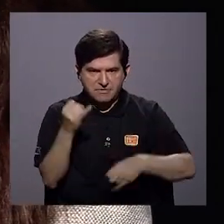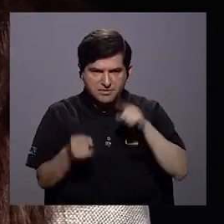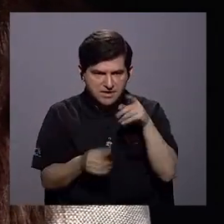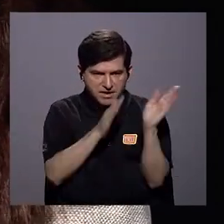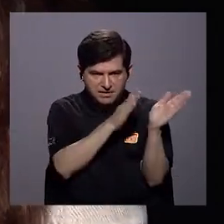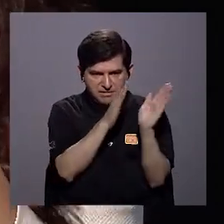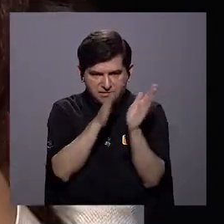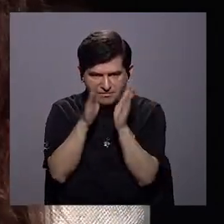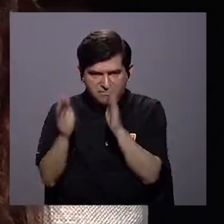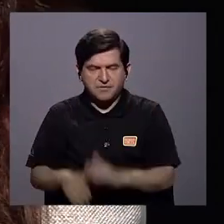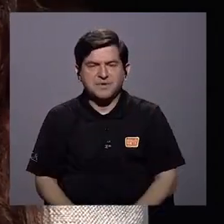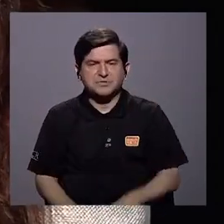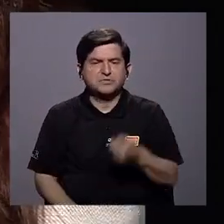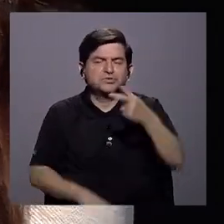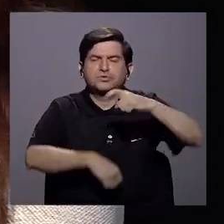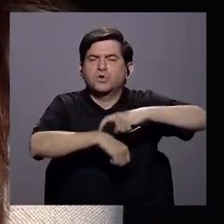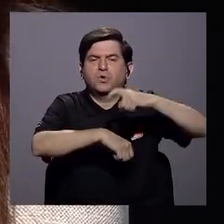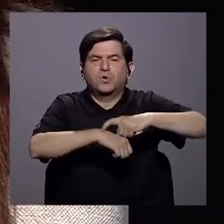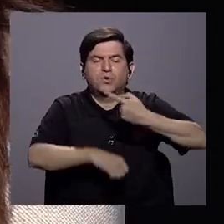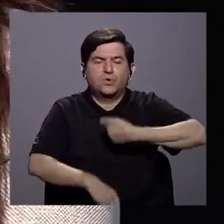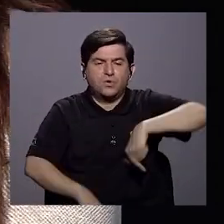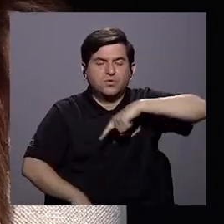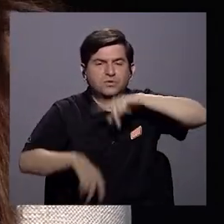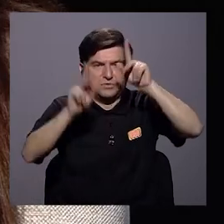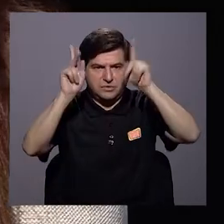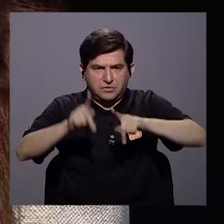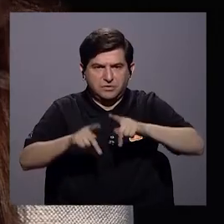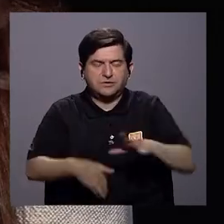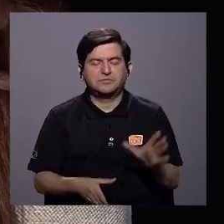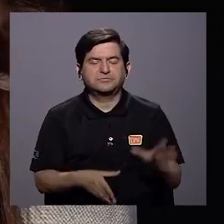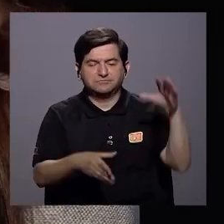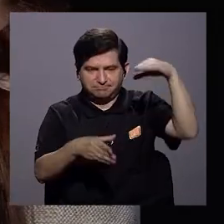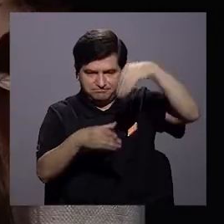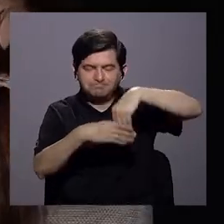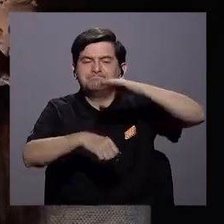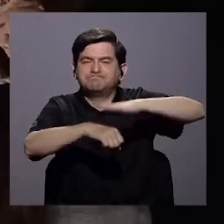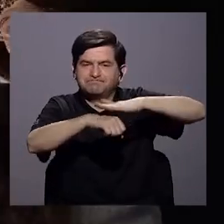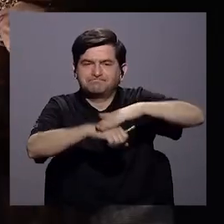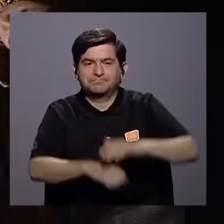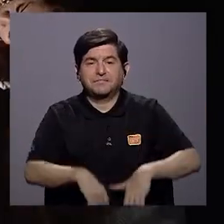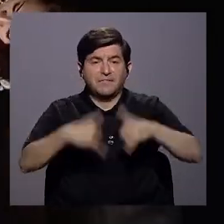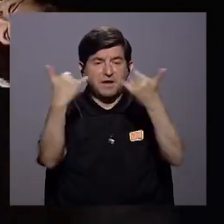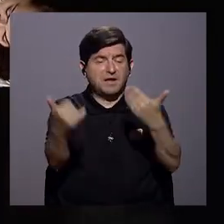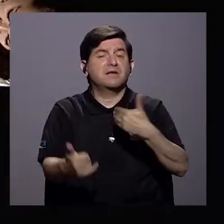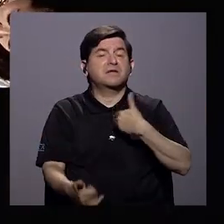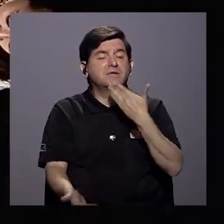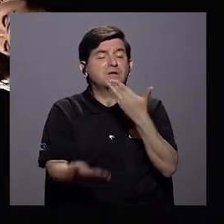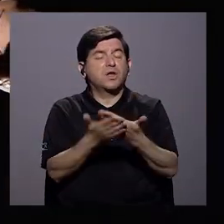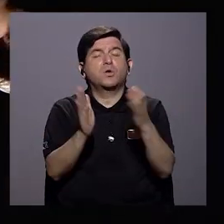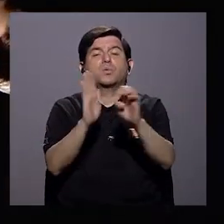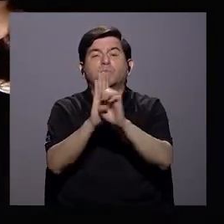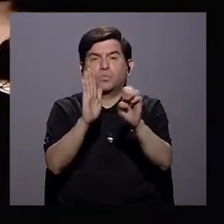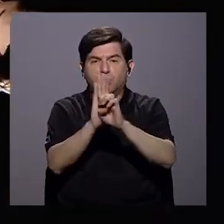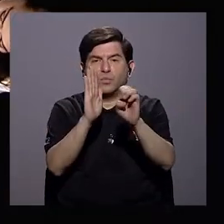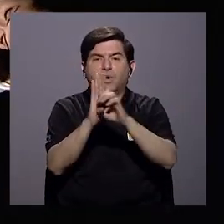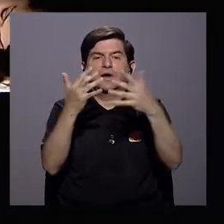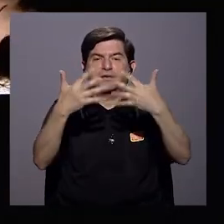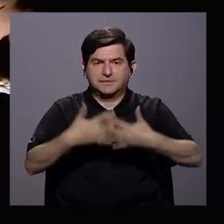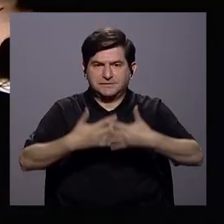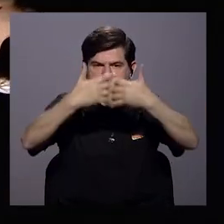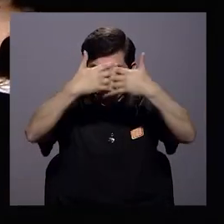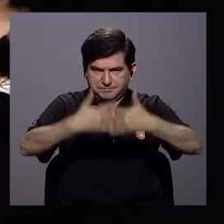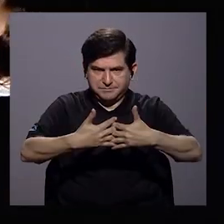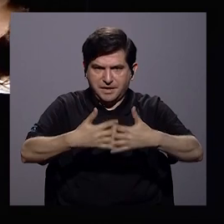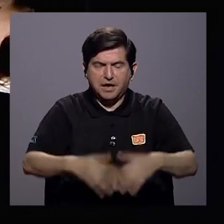con esa formación que es de corto plazo, logramos que las personas puedan insertarse. Y ya tenemos, como te decía, muy buenos ejemplos de